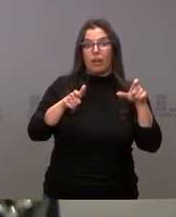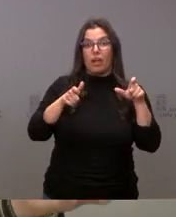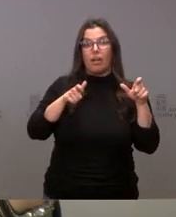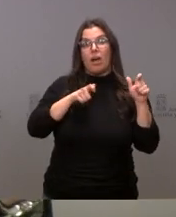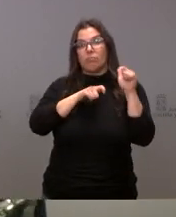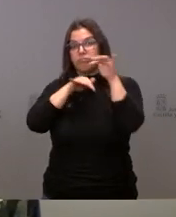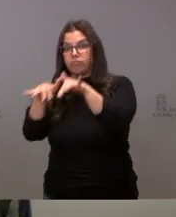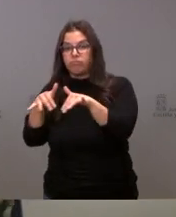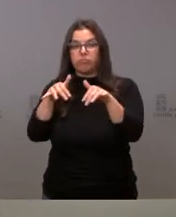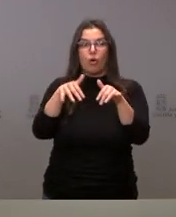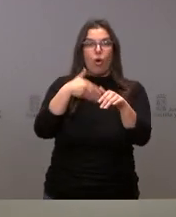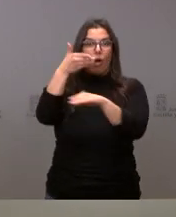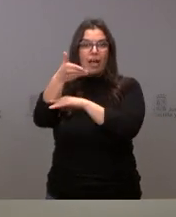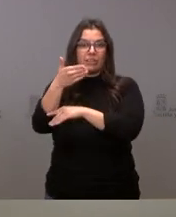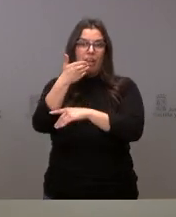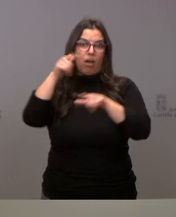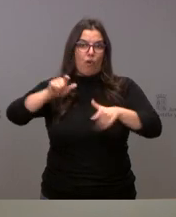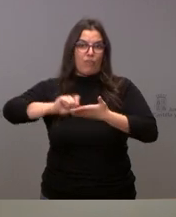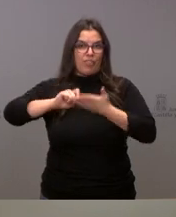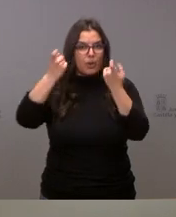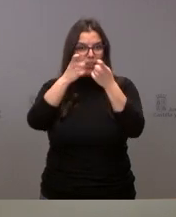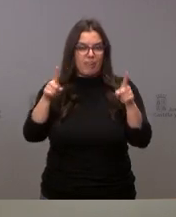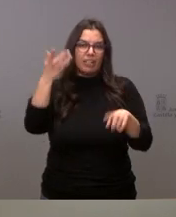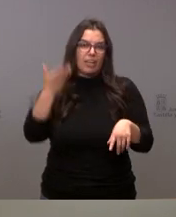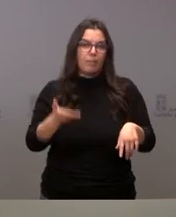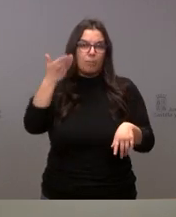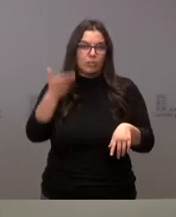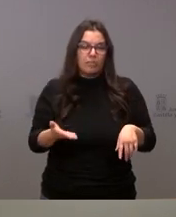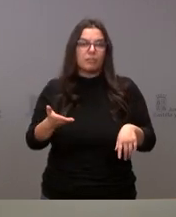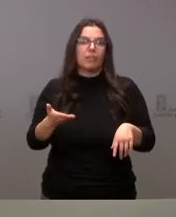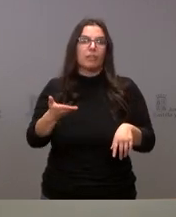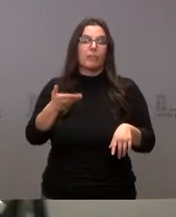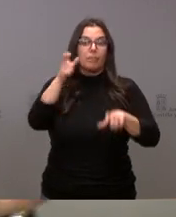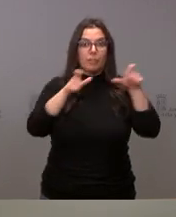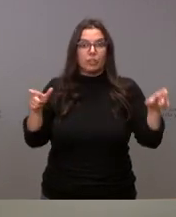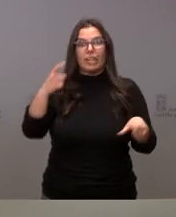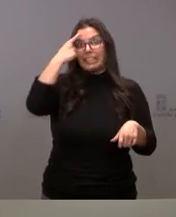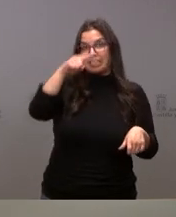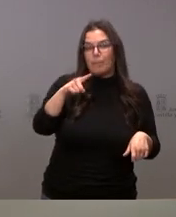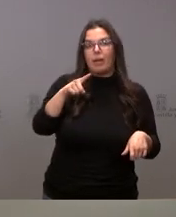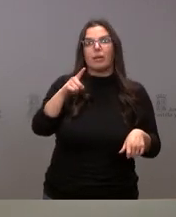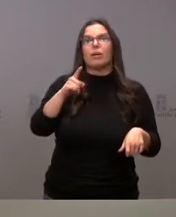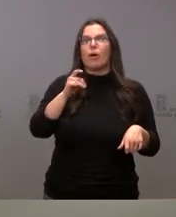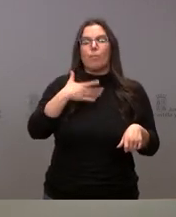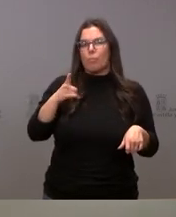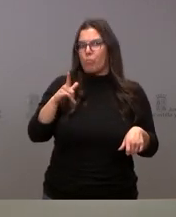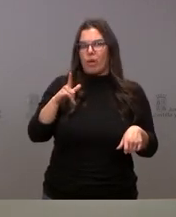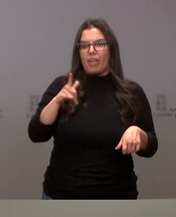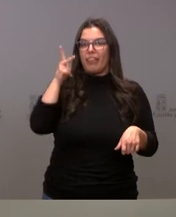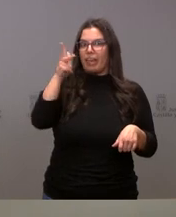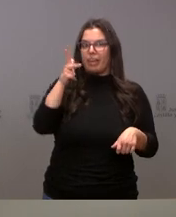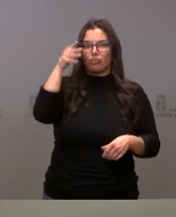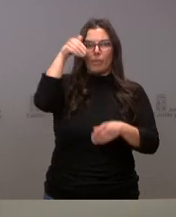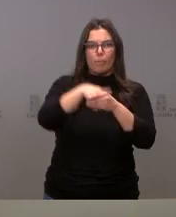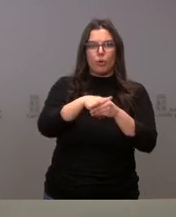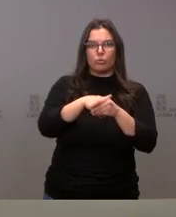hacer desplazamientos a la oficina de correos. Así que es importante que todo el mundo conozca que van a poder ejercer su derecho al voto